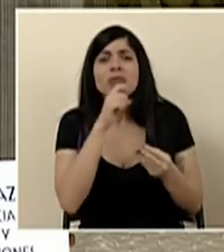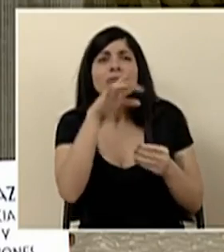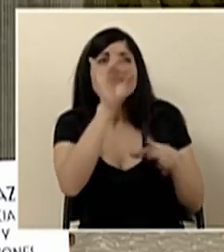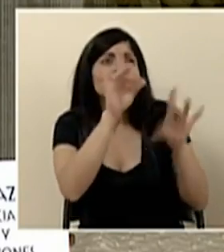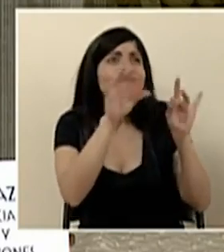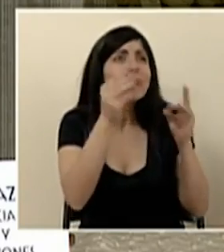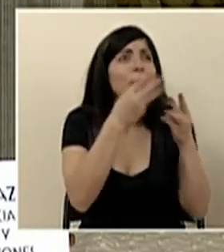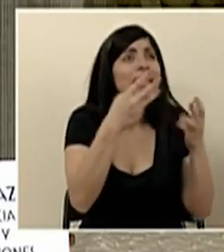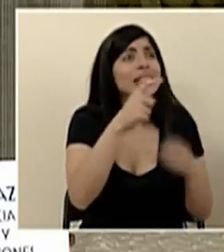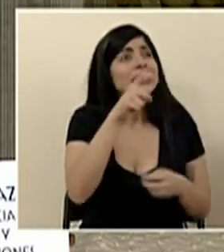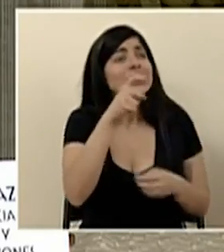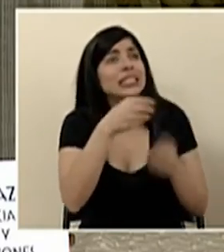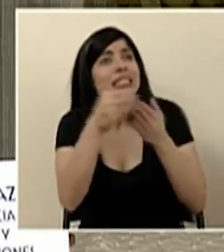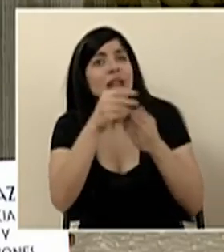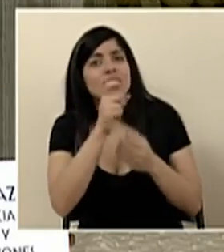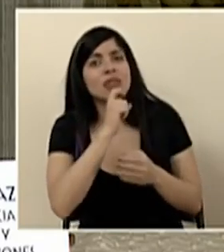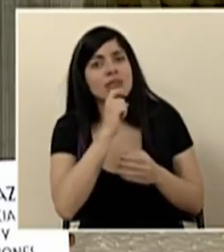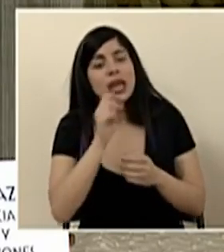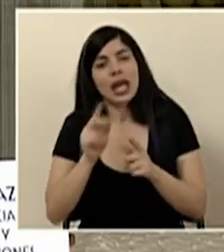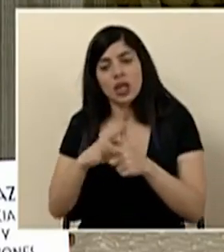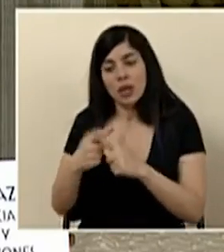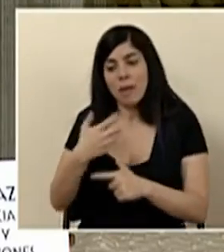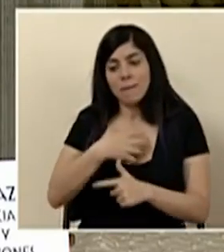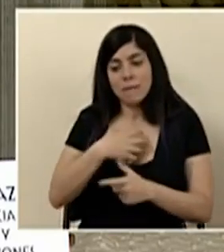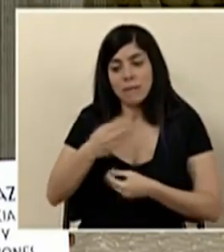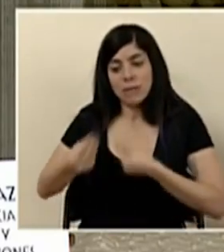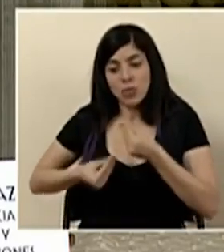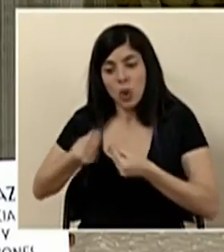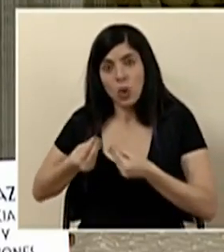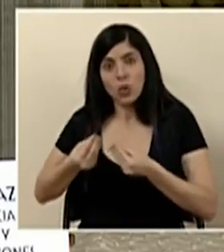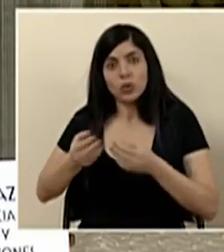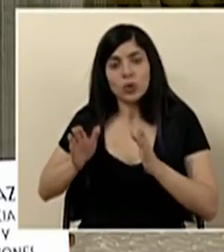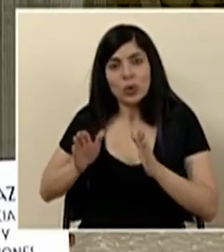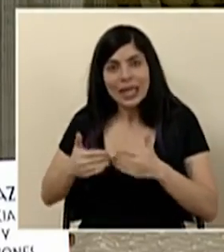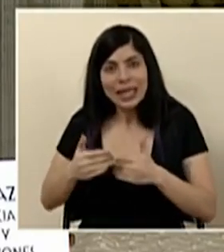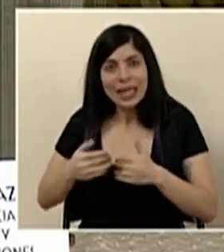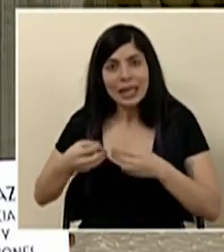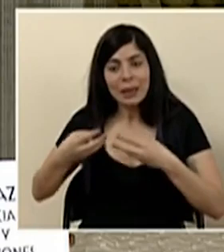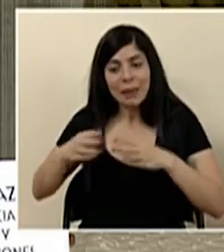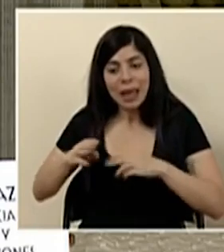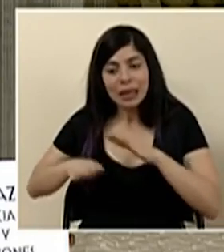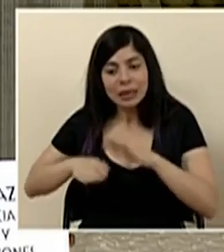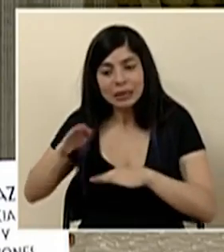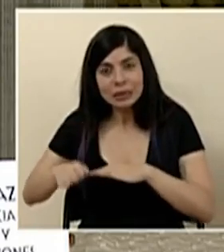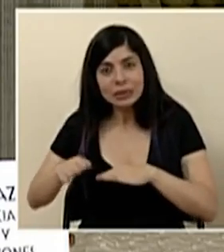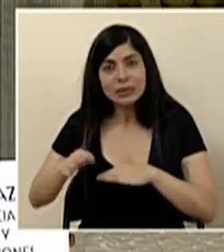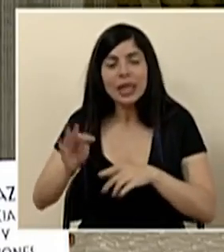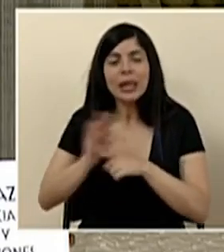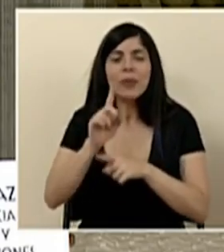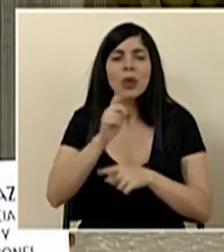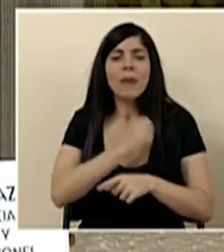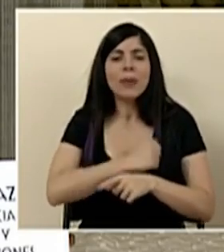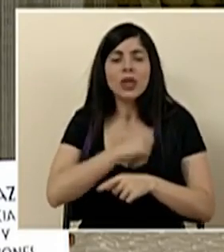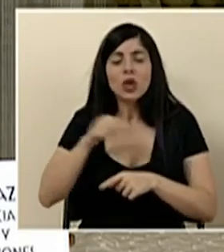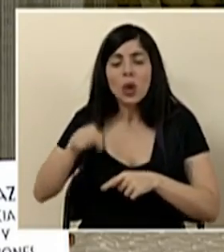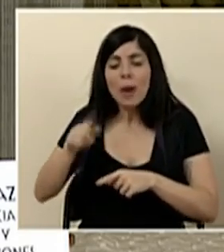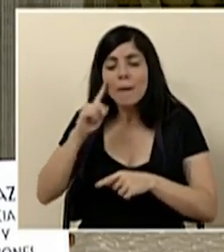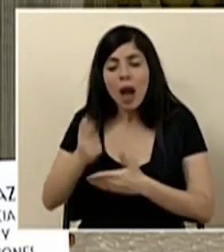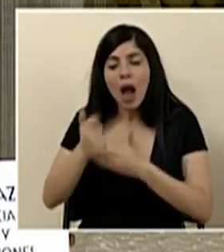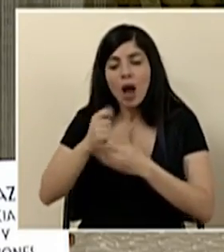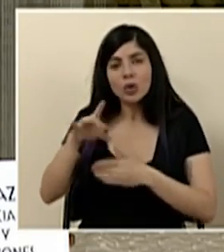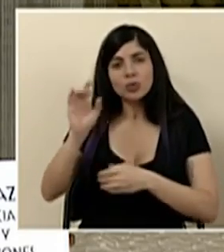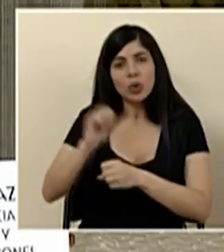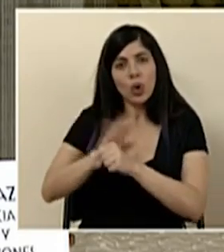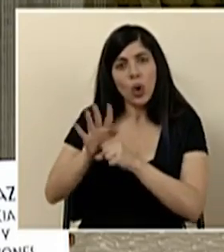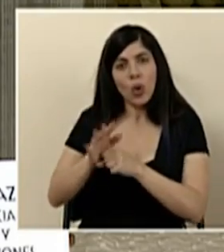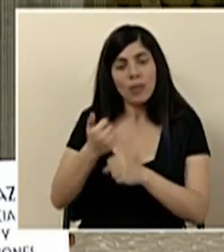diferentes insumos o en este caso los diferentes mecanismos o kits de tratamiento perdón de detección del COVID